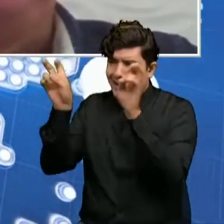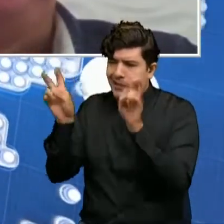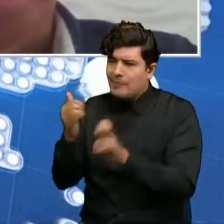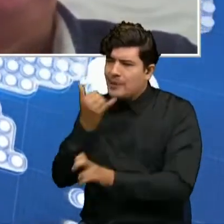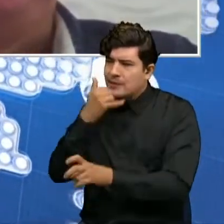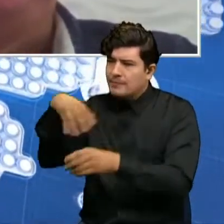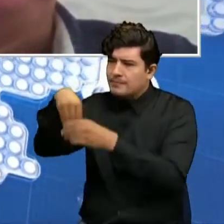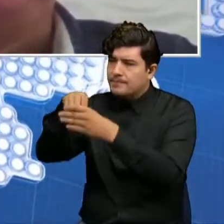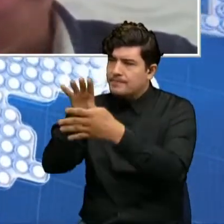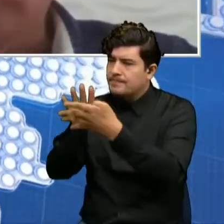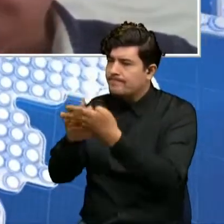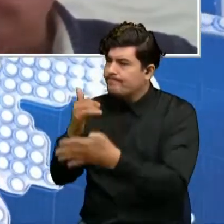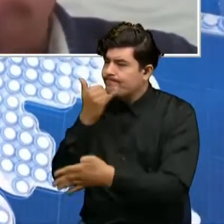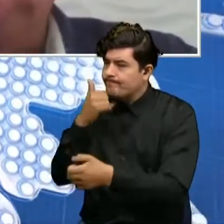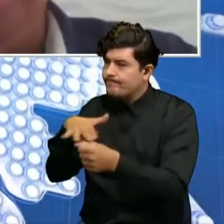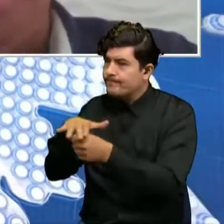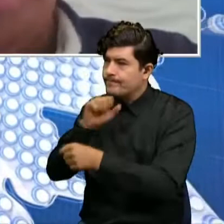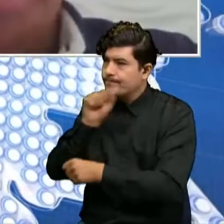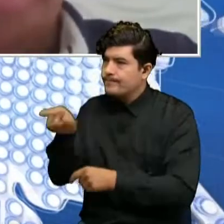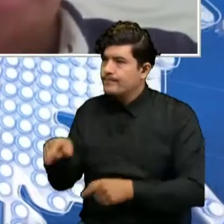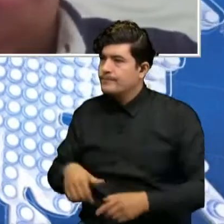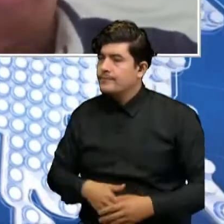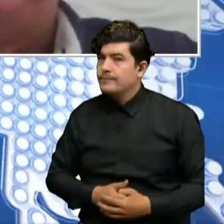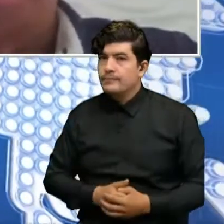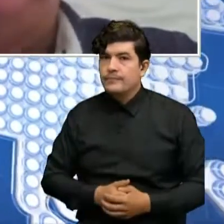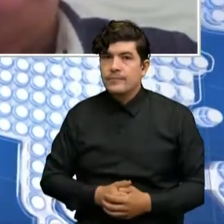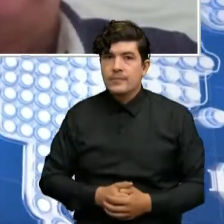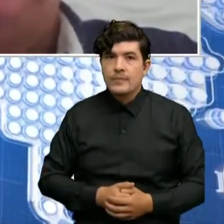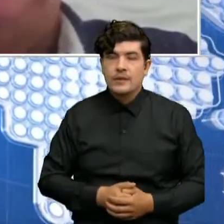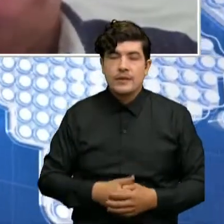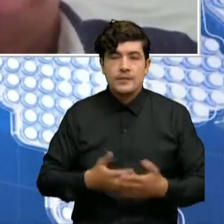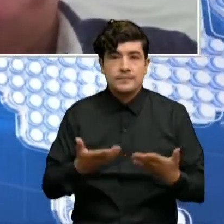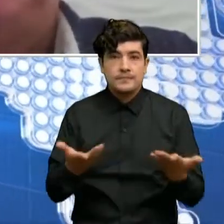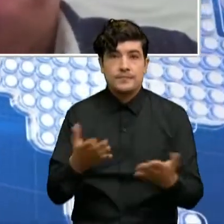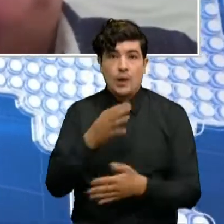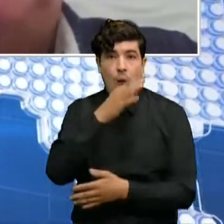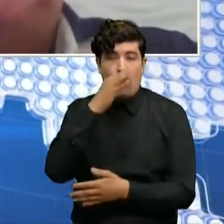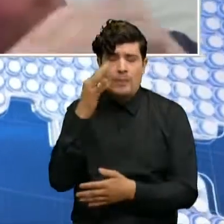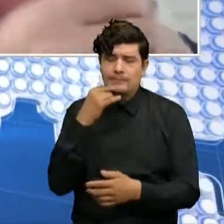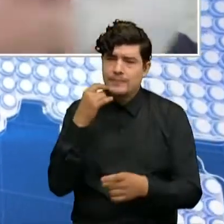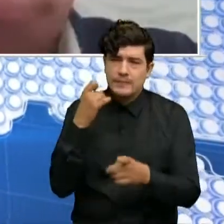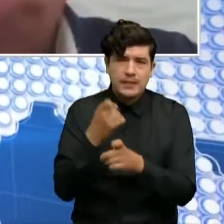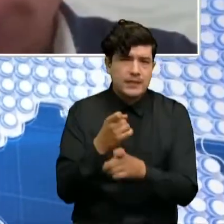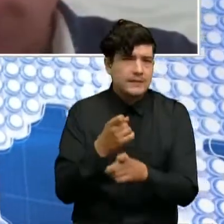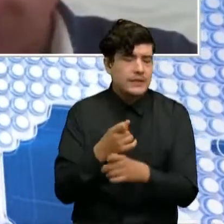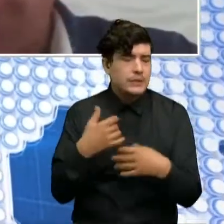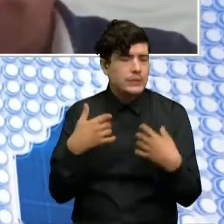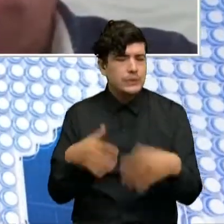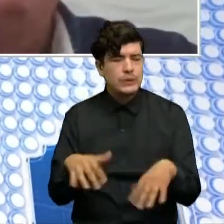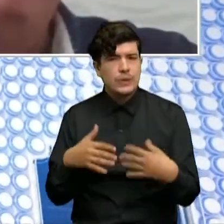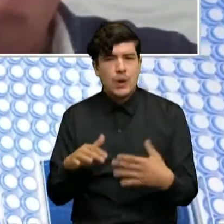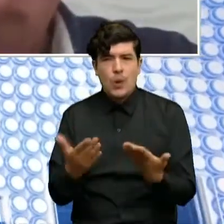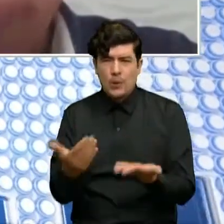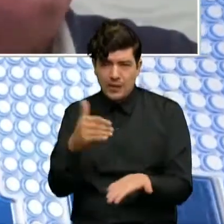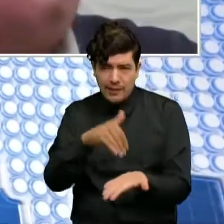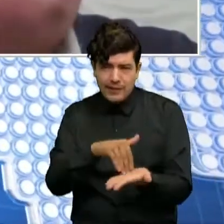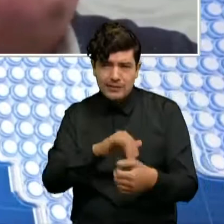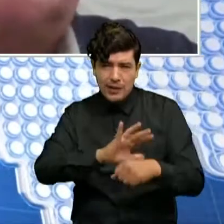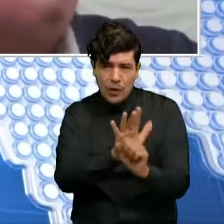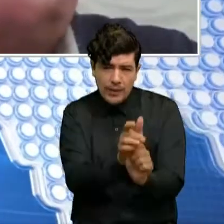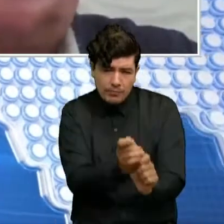se registra justamente en los centros penitenciarios? Pues hombre, muy delicada, Sergio, nuevamente volvieron a darse esos brotes de